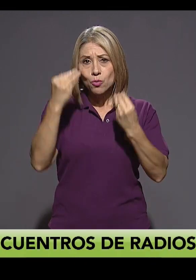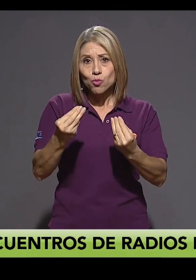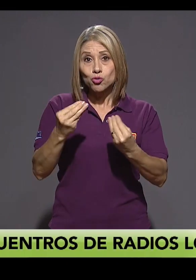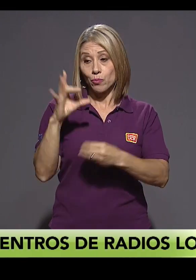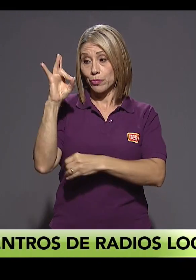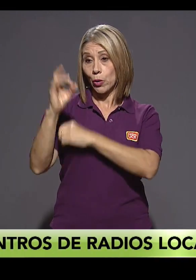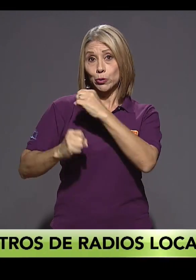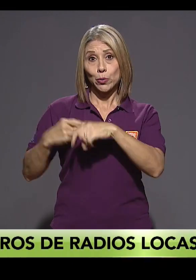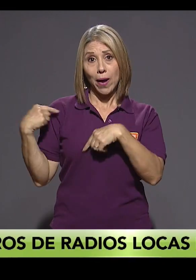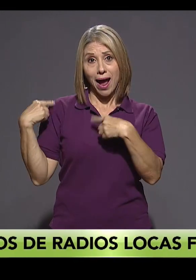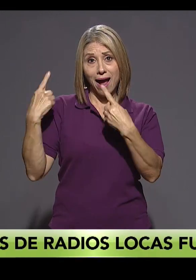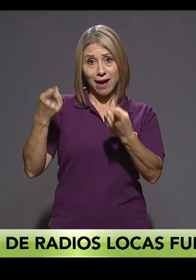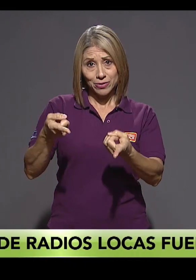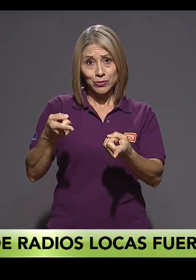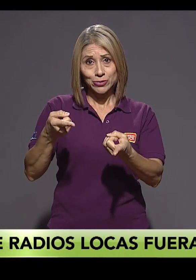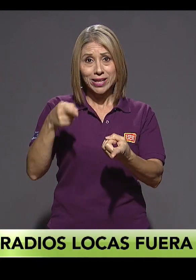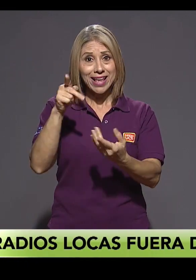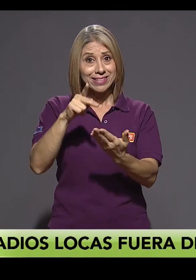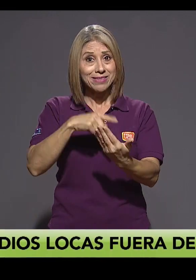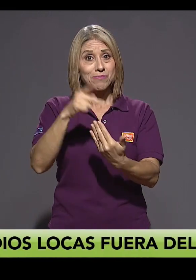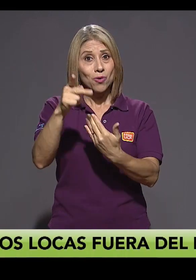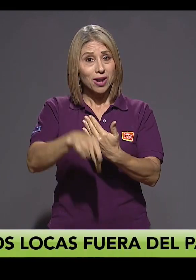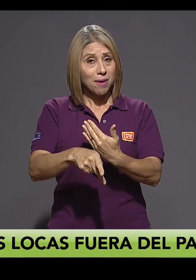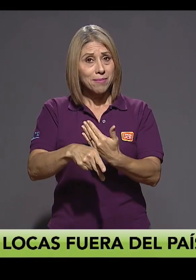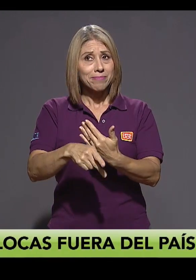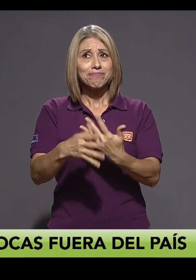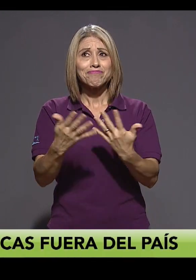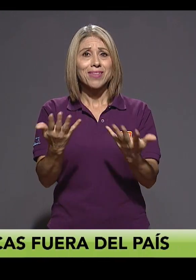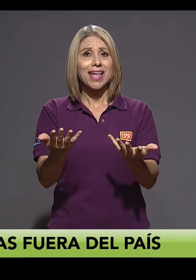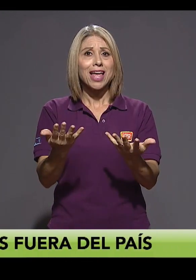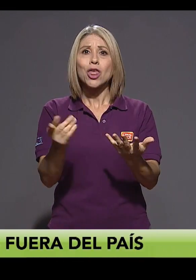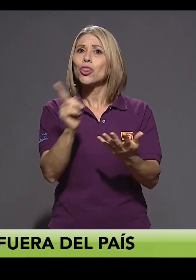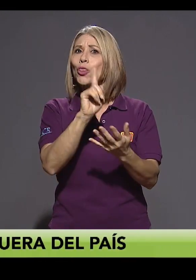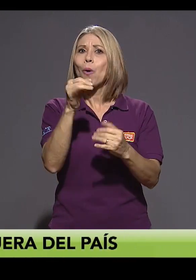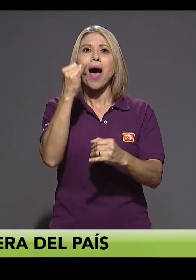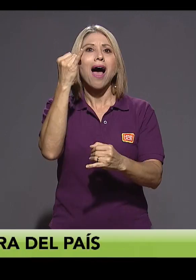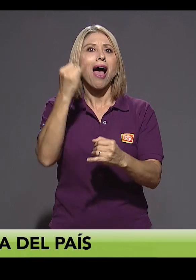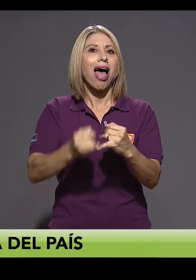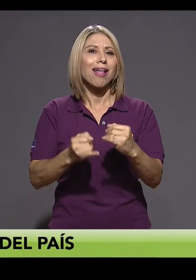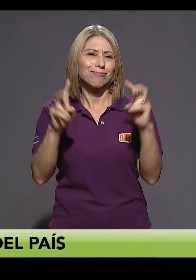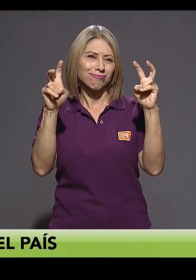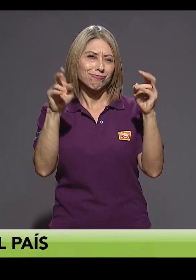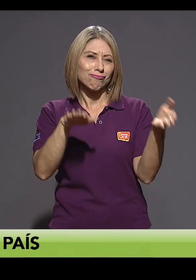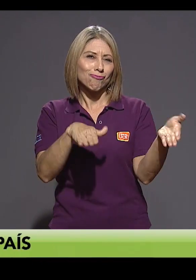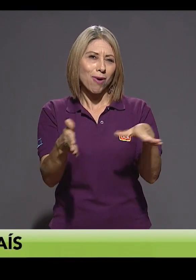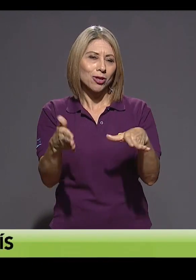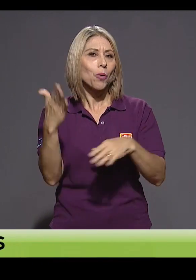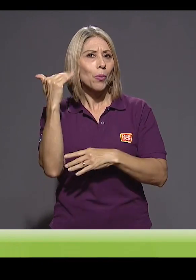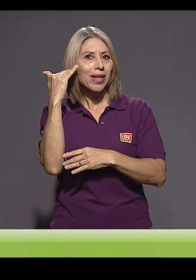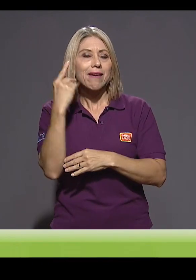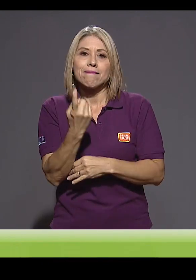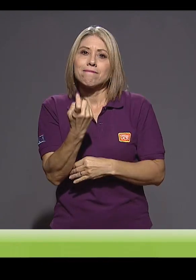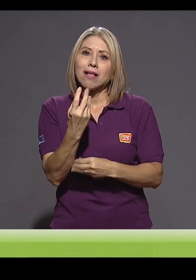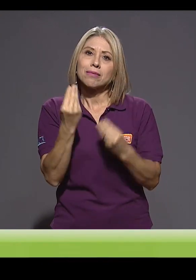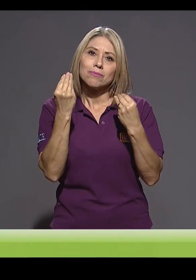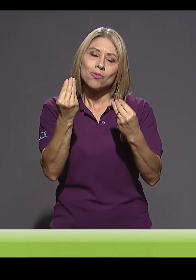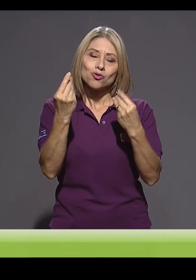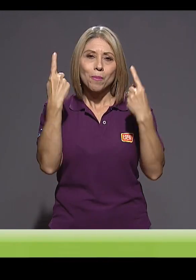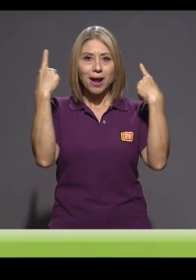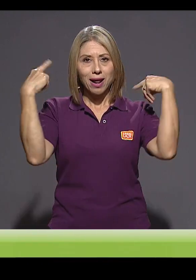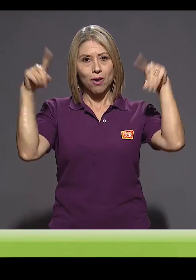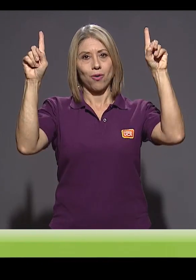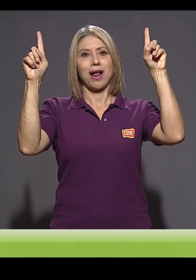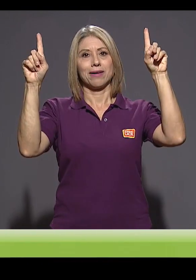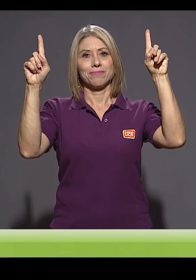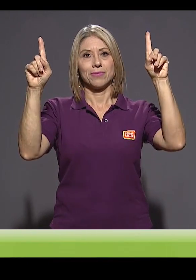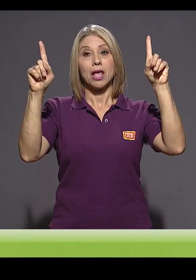ocho años el espacio yo creo que no ha muerto justamente porque hay mucho todavía que realizar y mucho que alcanzar y los